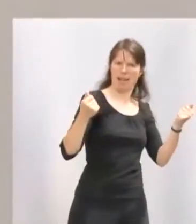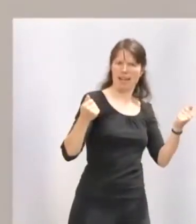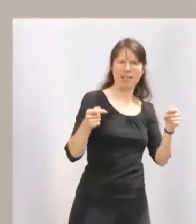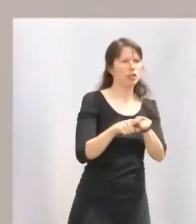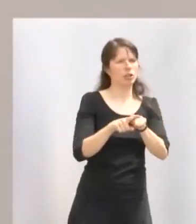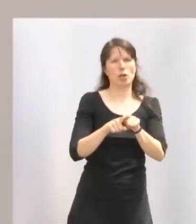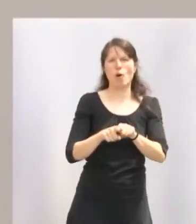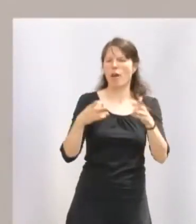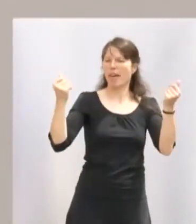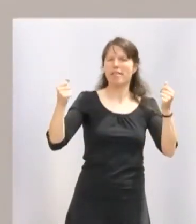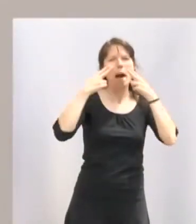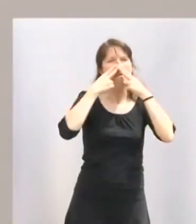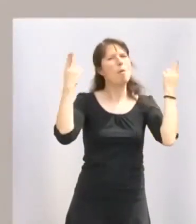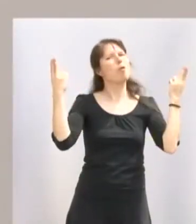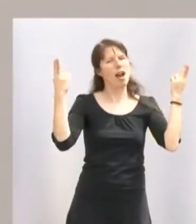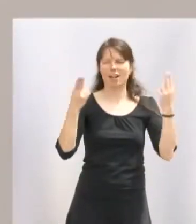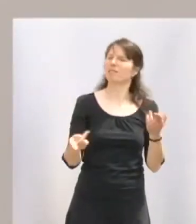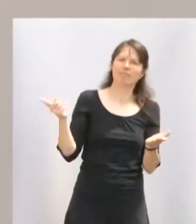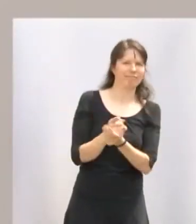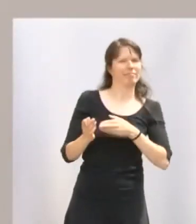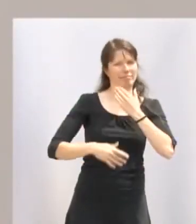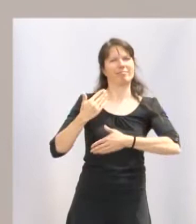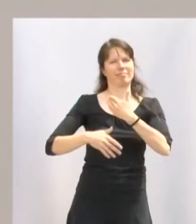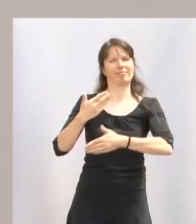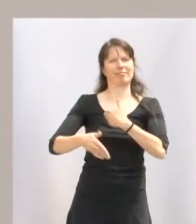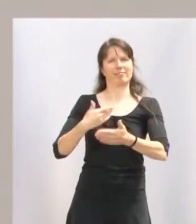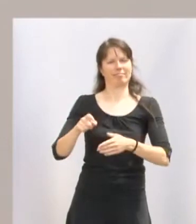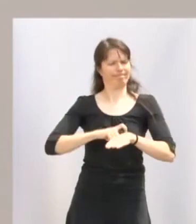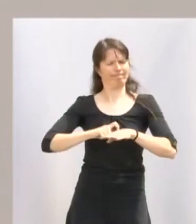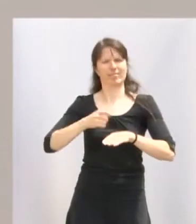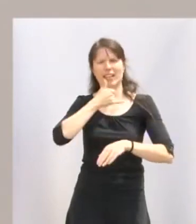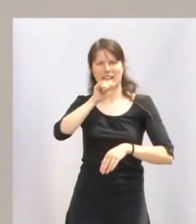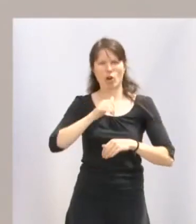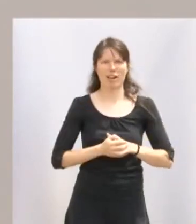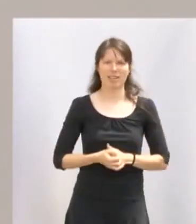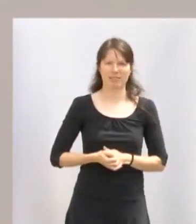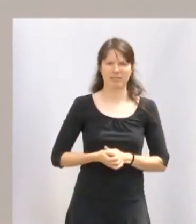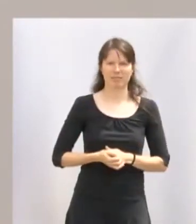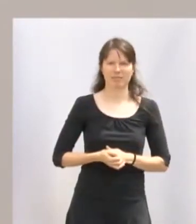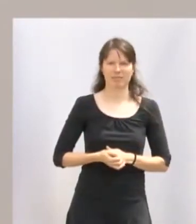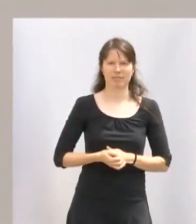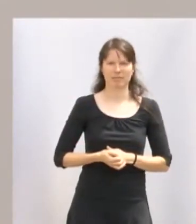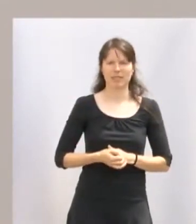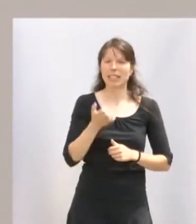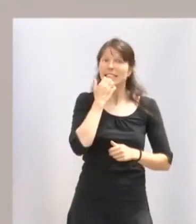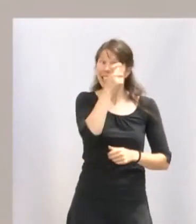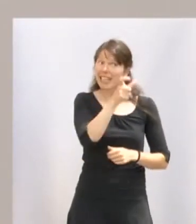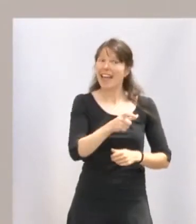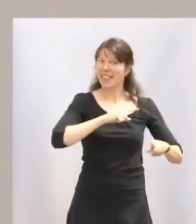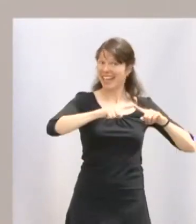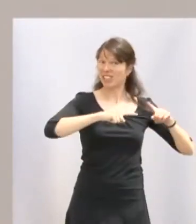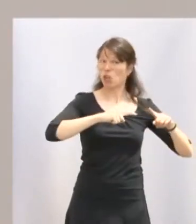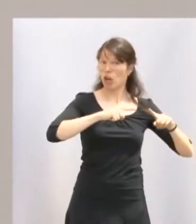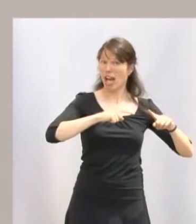la danza popular Manifestación Plástica del Sentirriojano. Y si Nieves Saint de Aja fue la